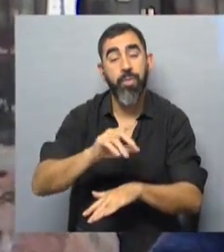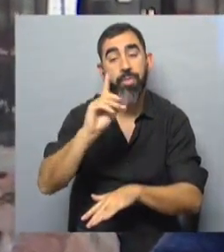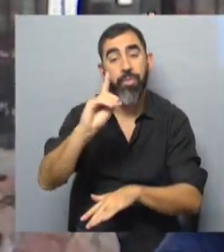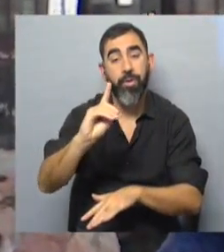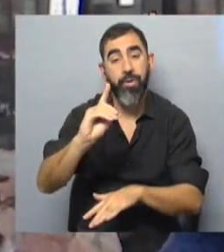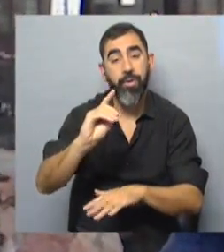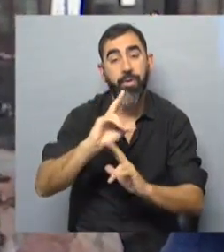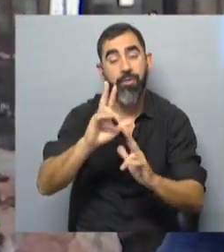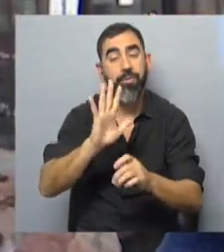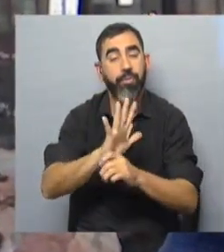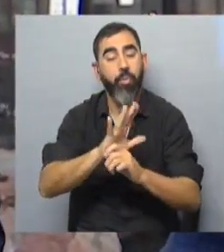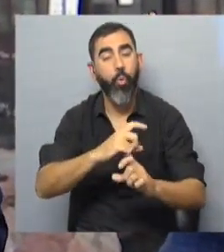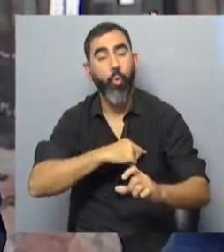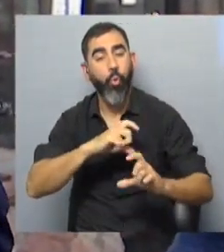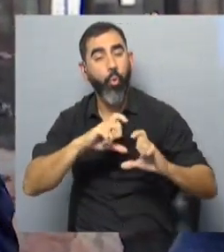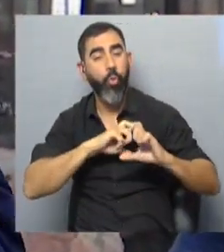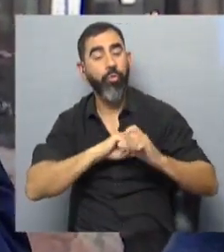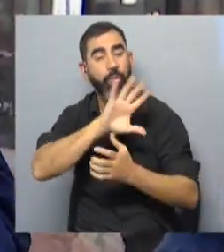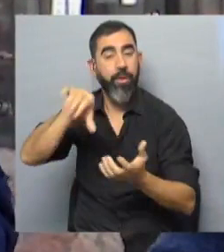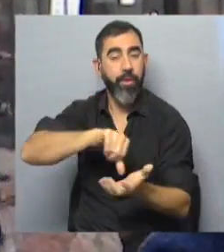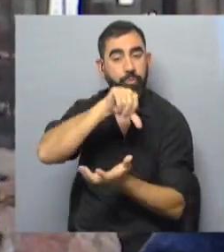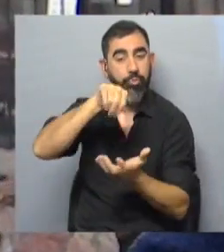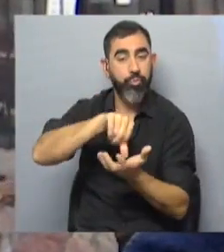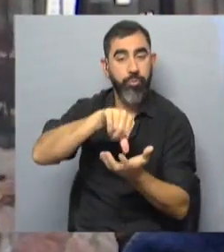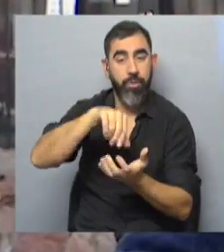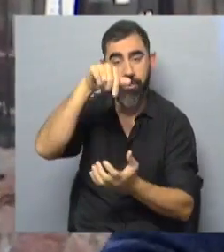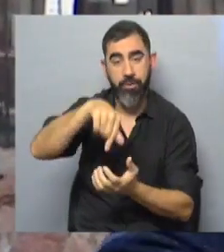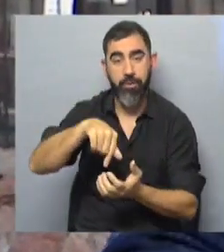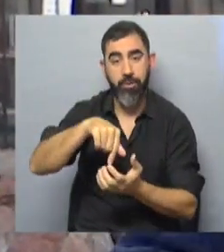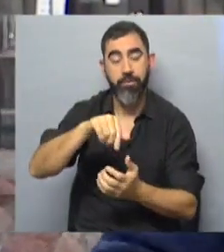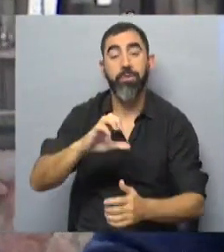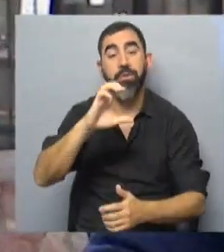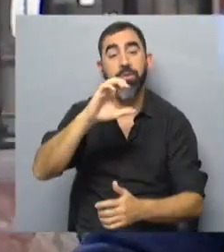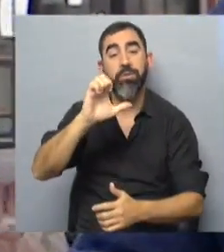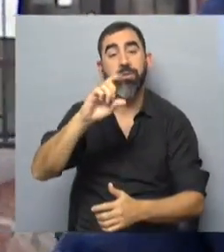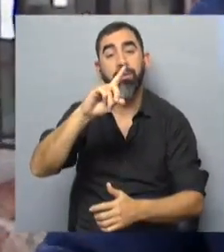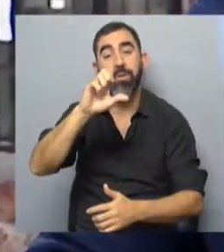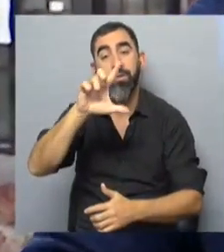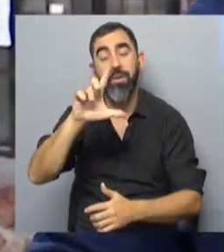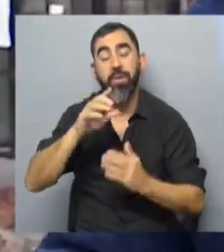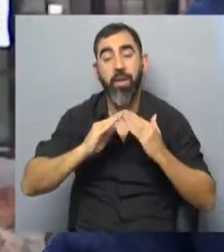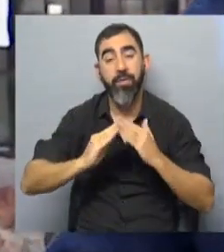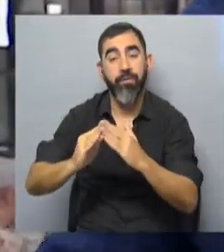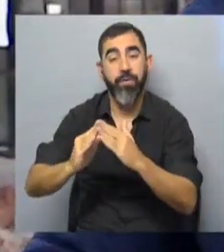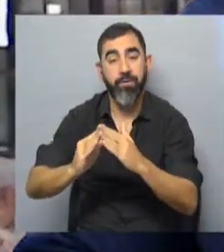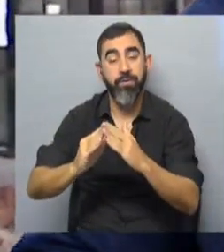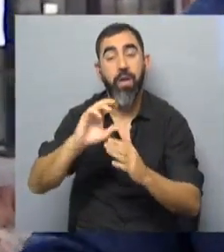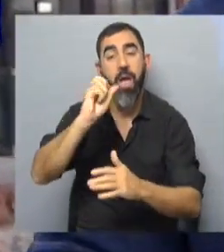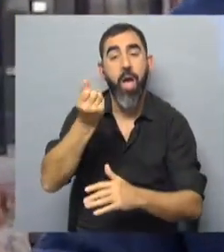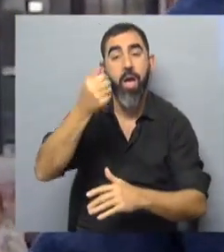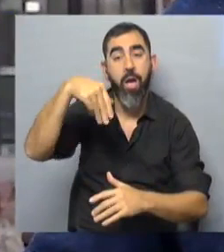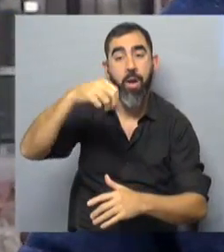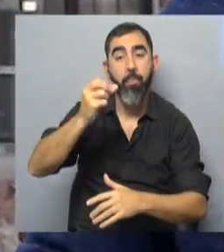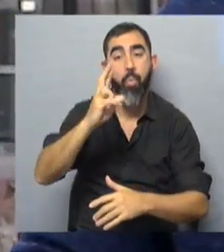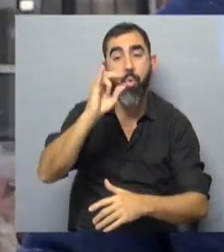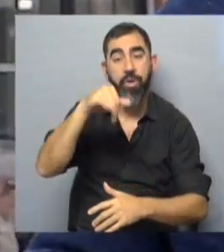Edice que es el corazón de la ciudad Pilar. Así que estamos aquí en el CEDEL de Casavalle, en Enrique Amorín, porque